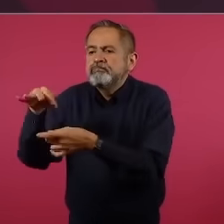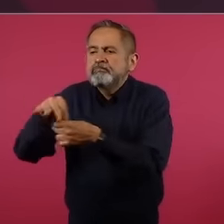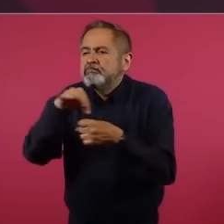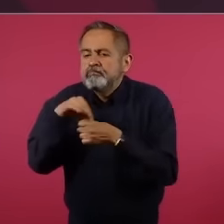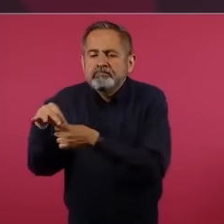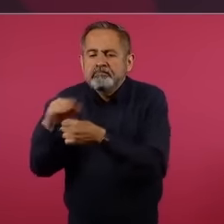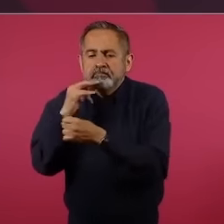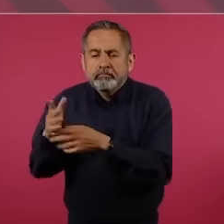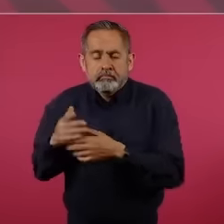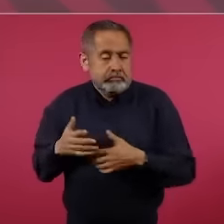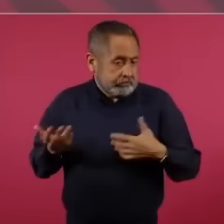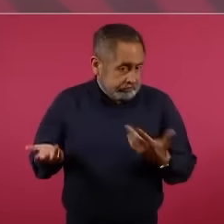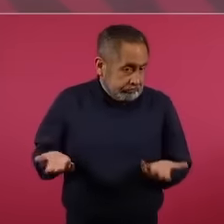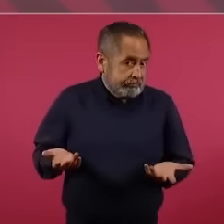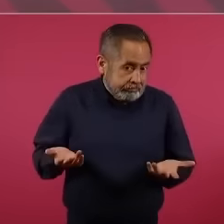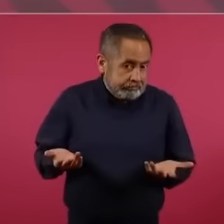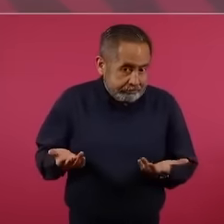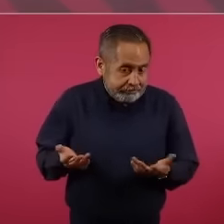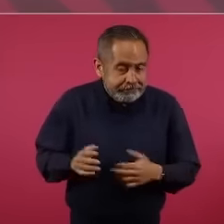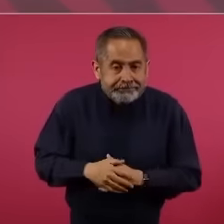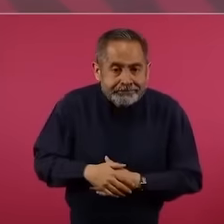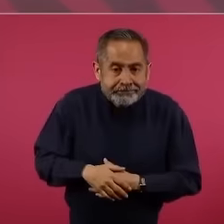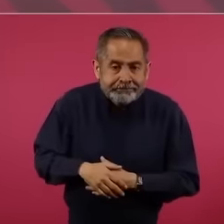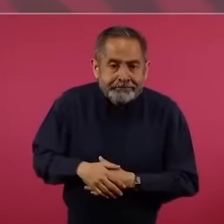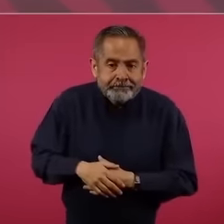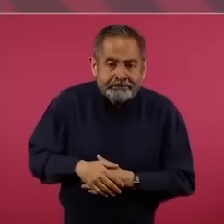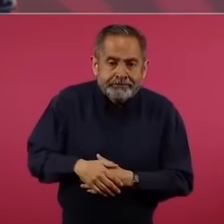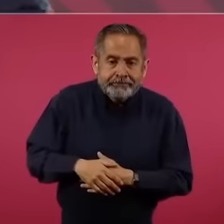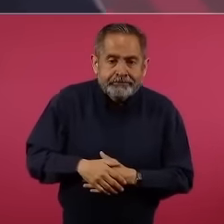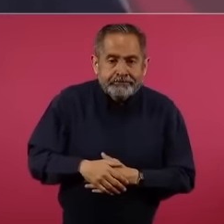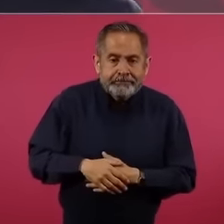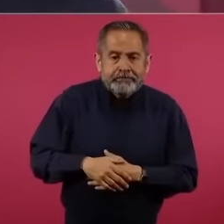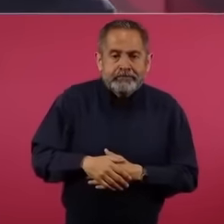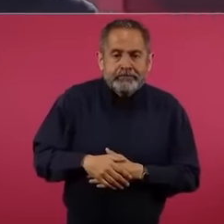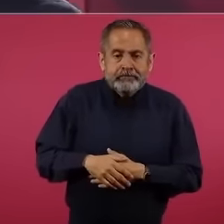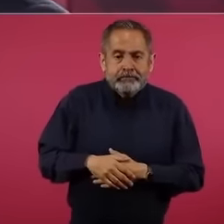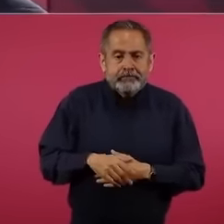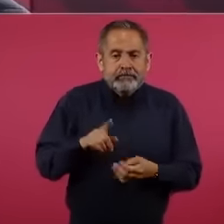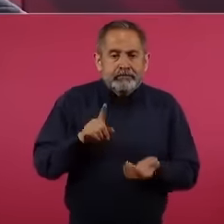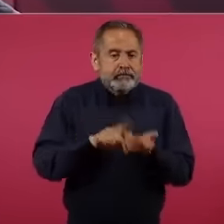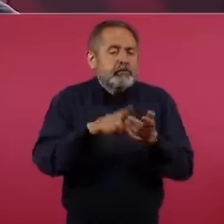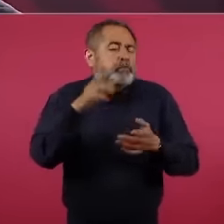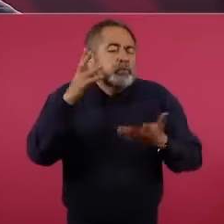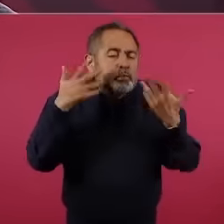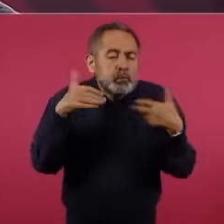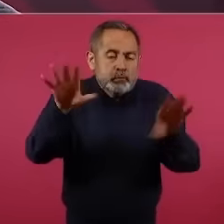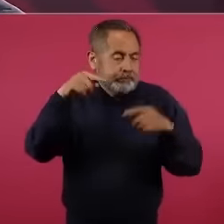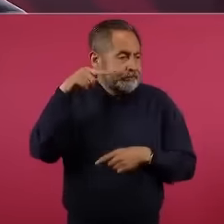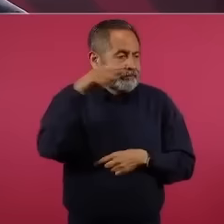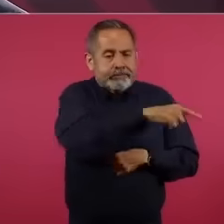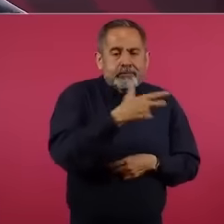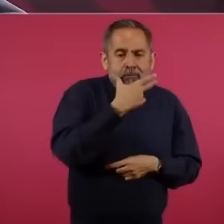Si se hubiese dado cuenta, Lorenzo Córdoba,